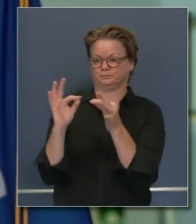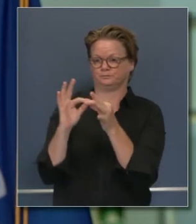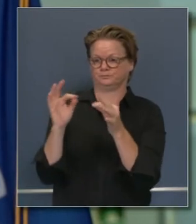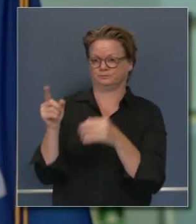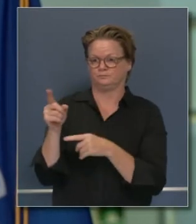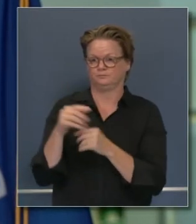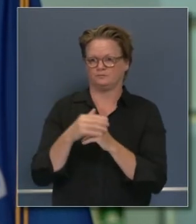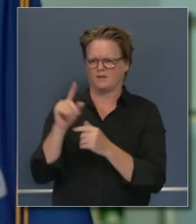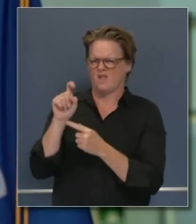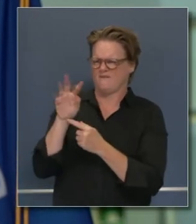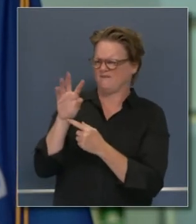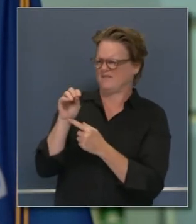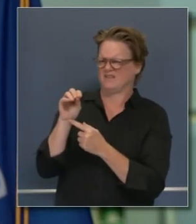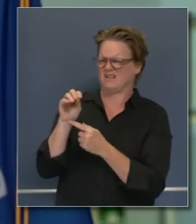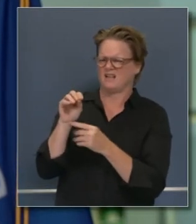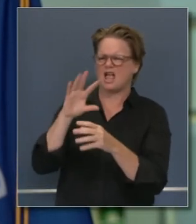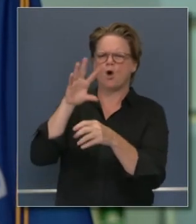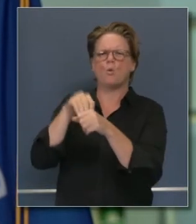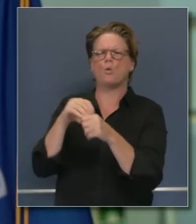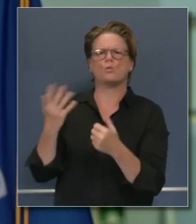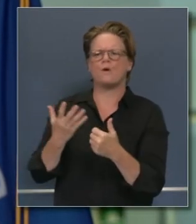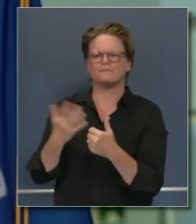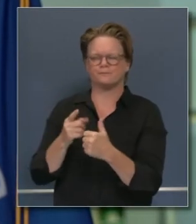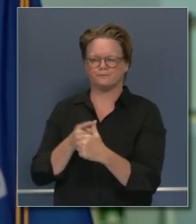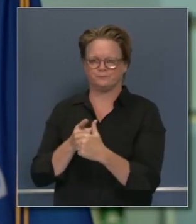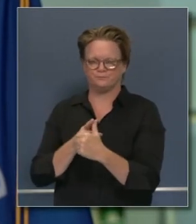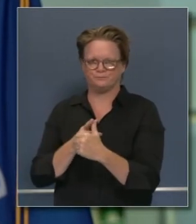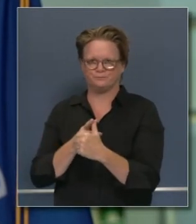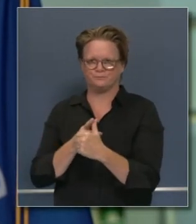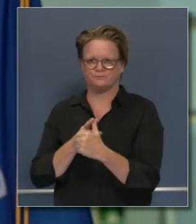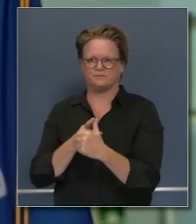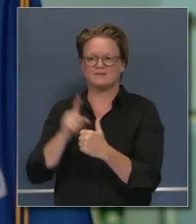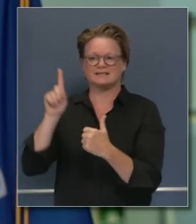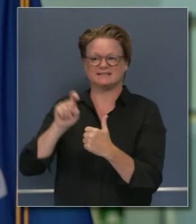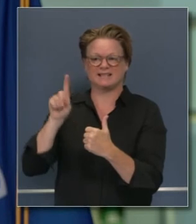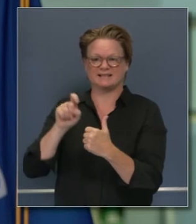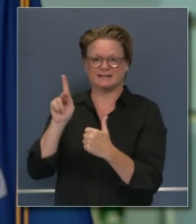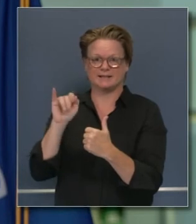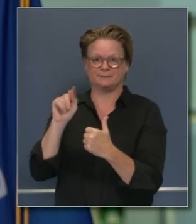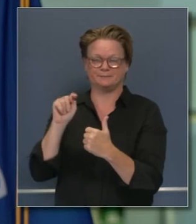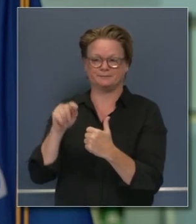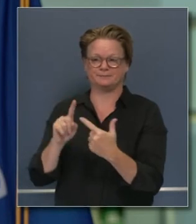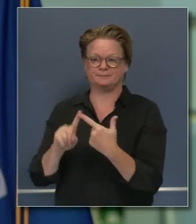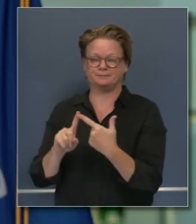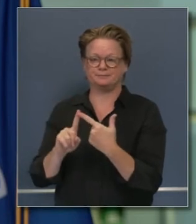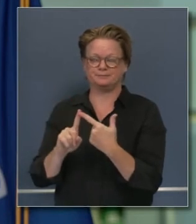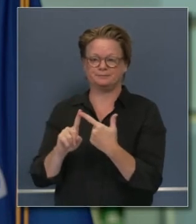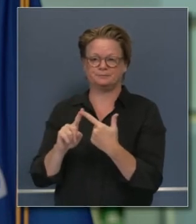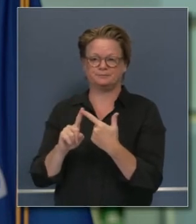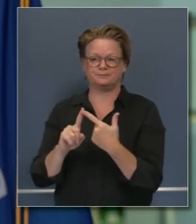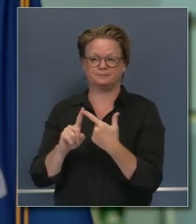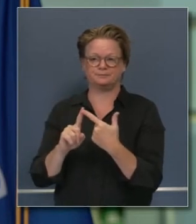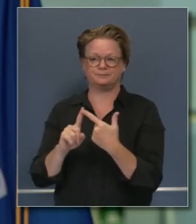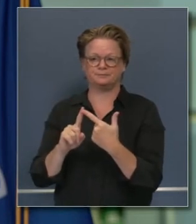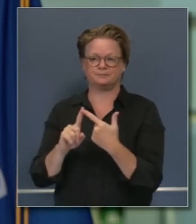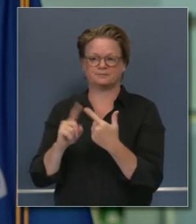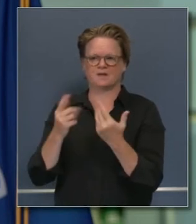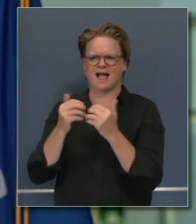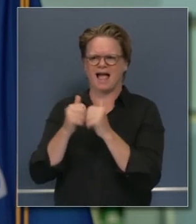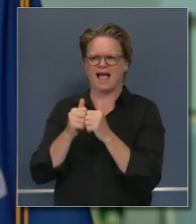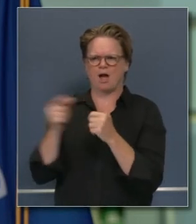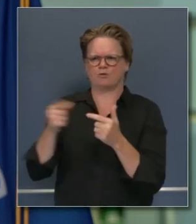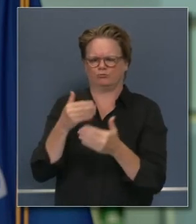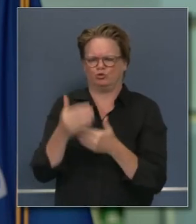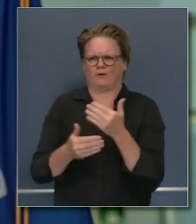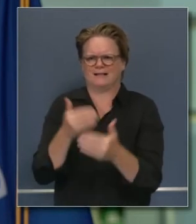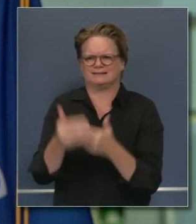que eso comprende es todo el gasto de tener esta prueba por ejemplo cuando se el espécimen